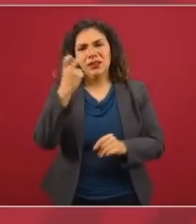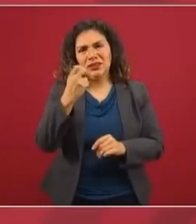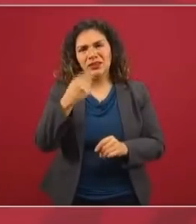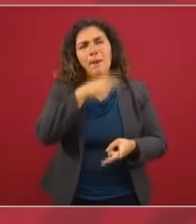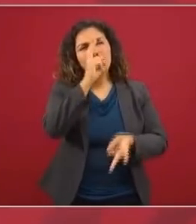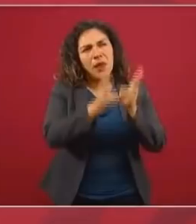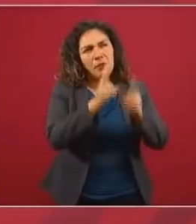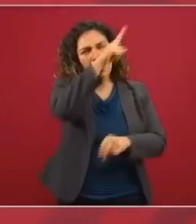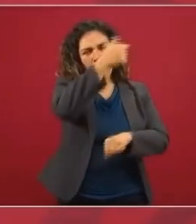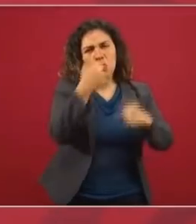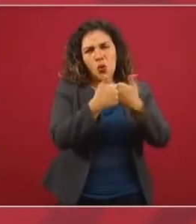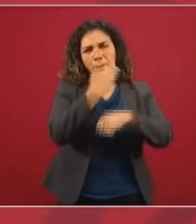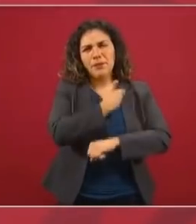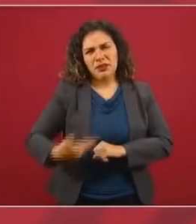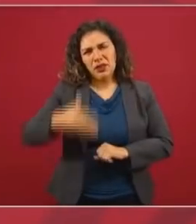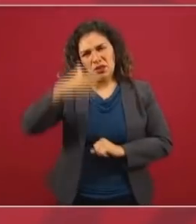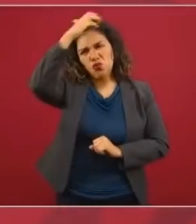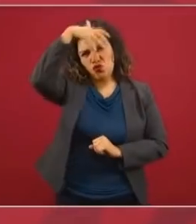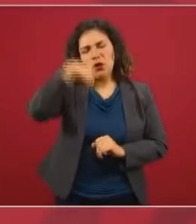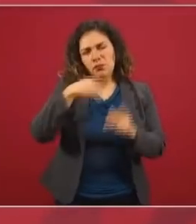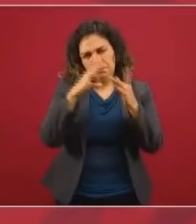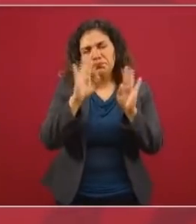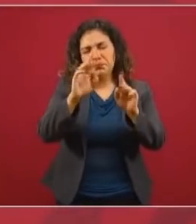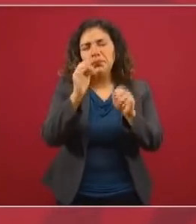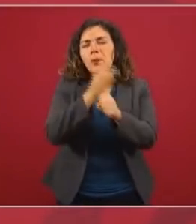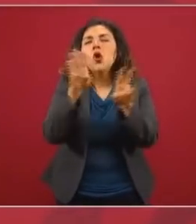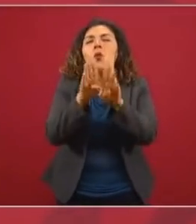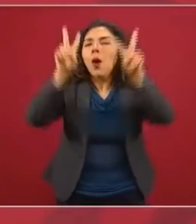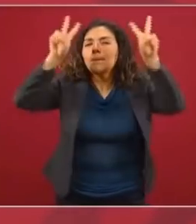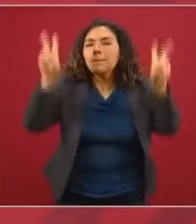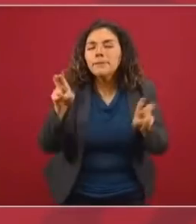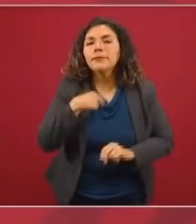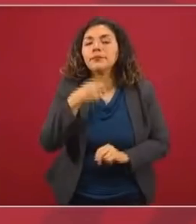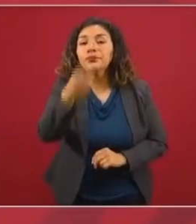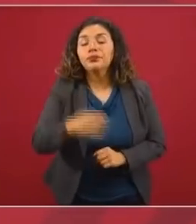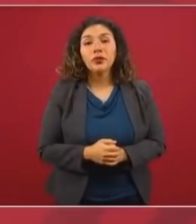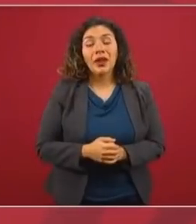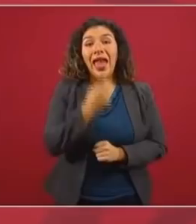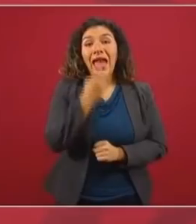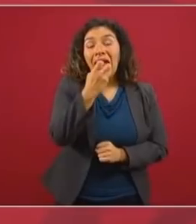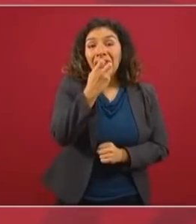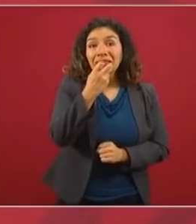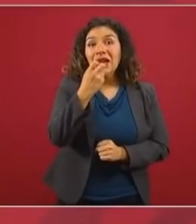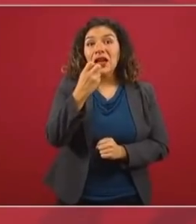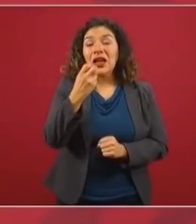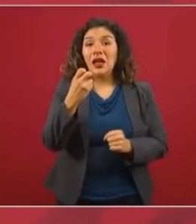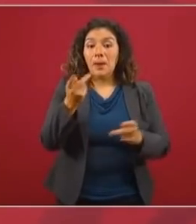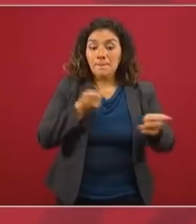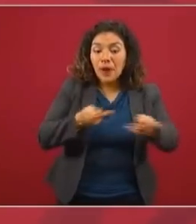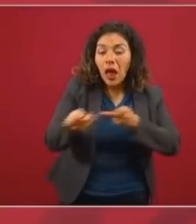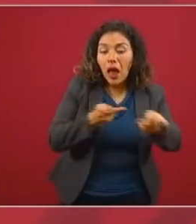con el presidente Trump, abro un paréntesis para decir que toda esta estrategia ha